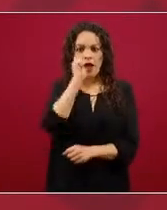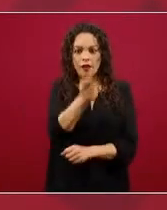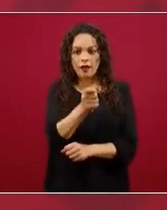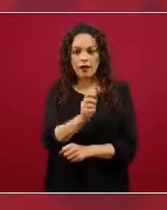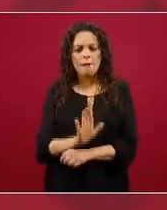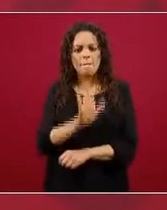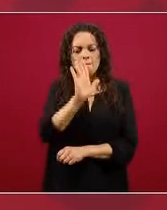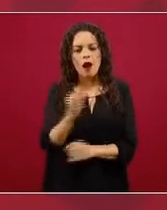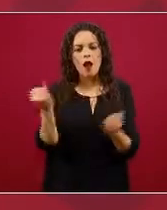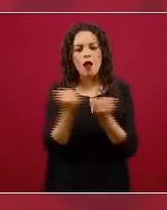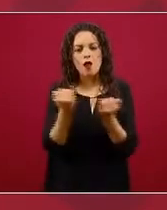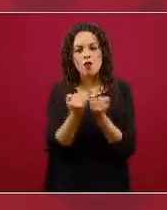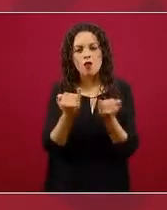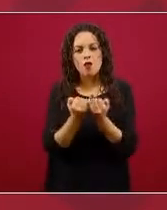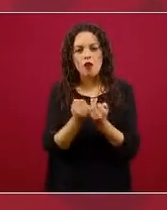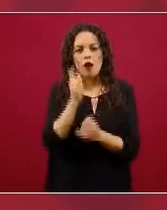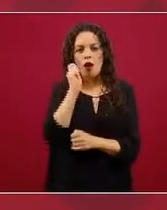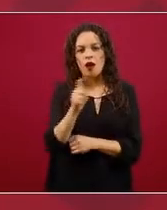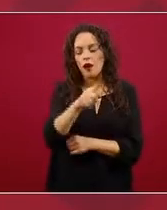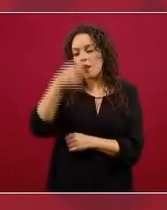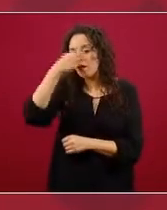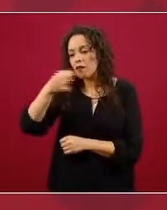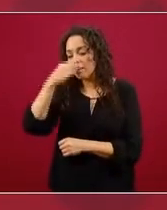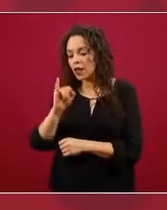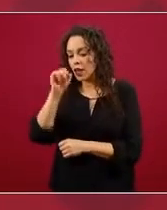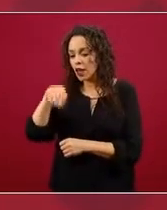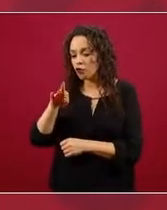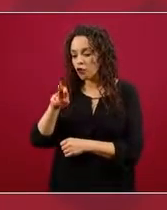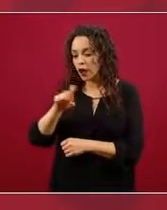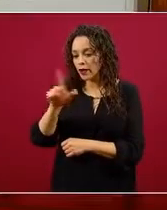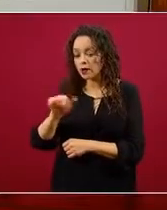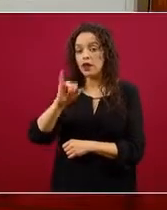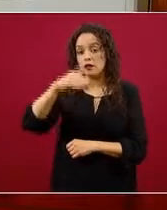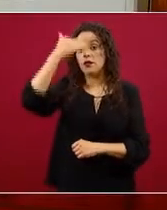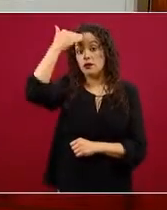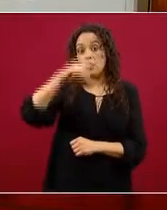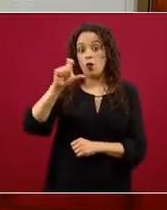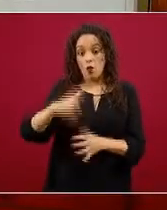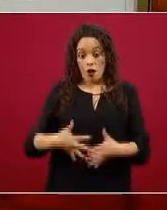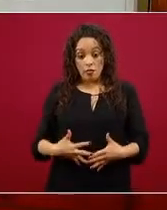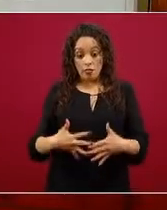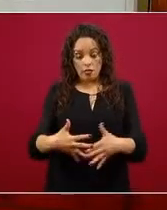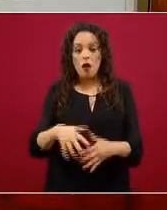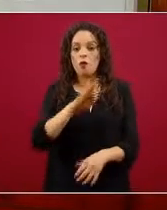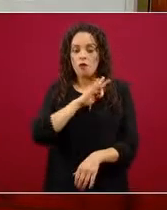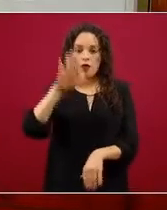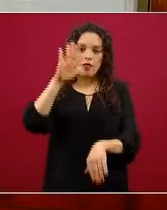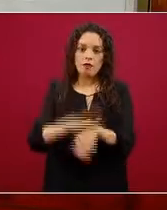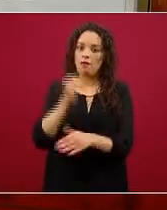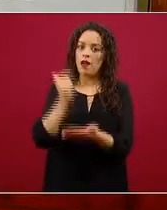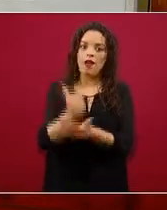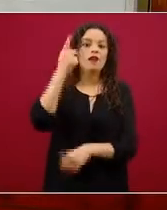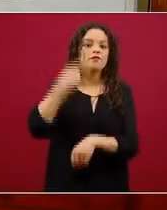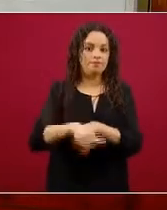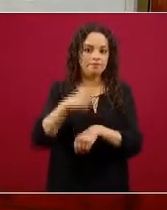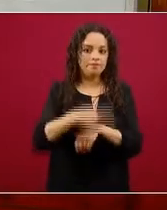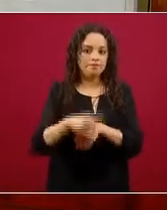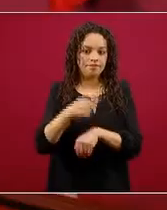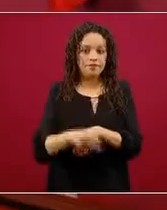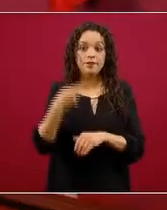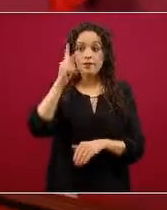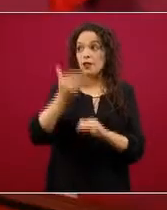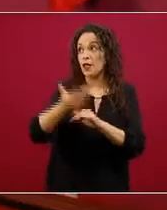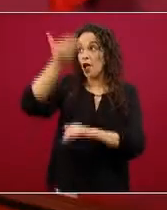influenza, en donde sí se conoce claramente que el embarazo aumenta el riesgo de complicaciones. En ese momento no había información